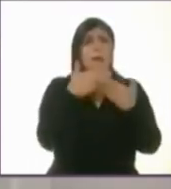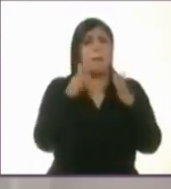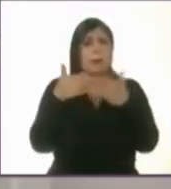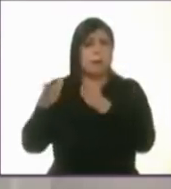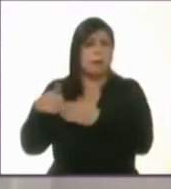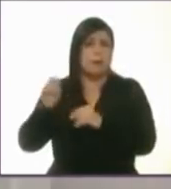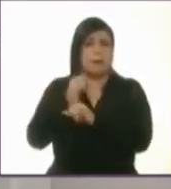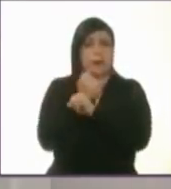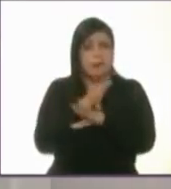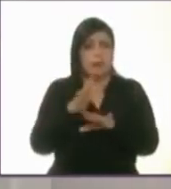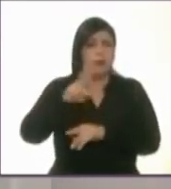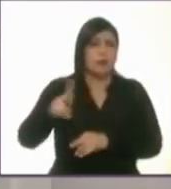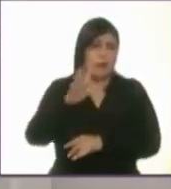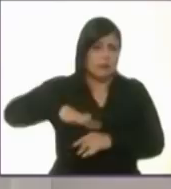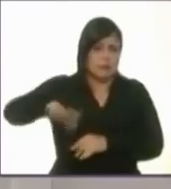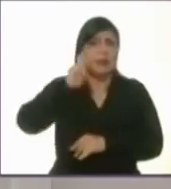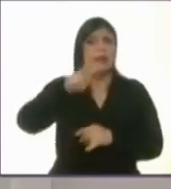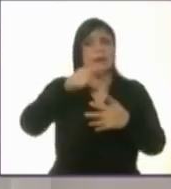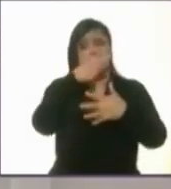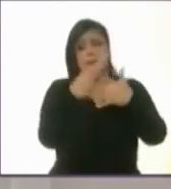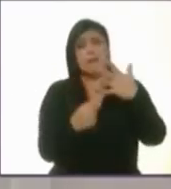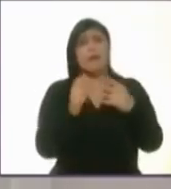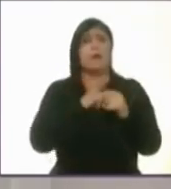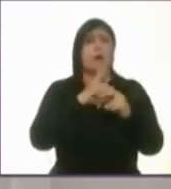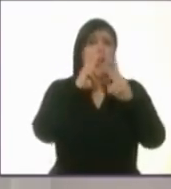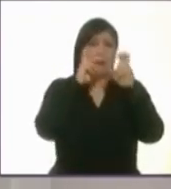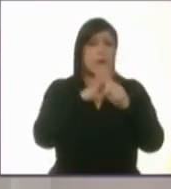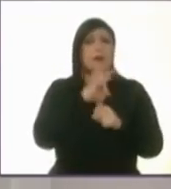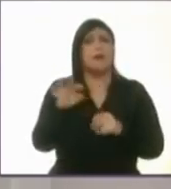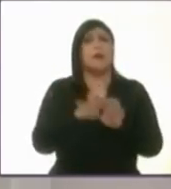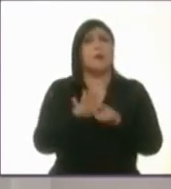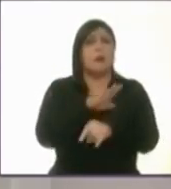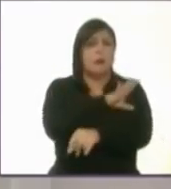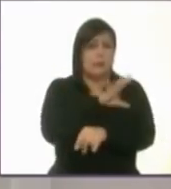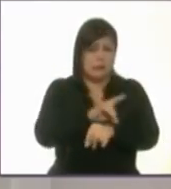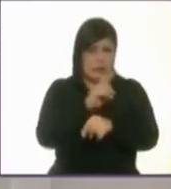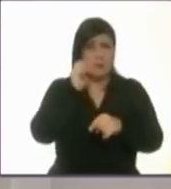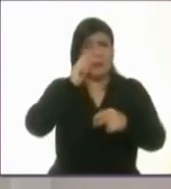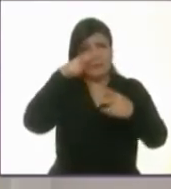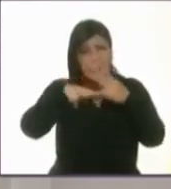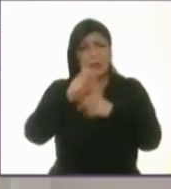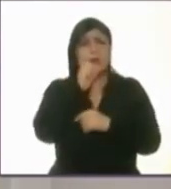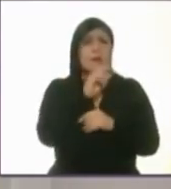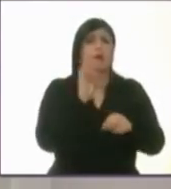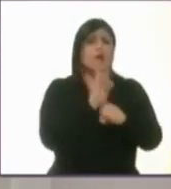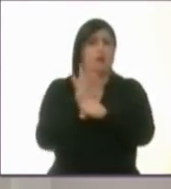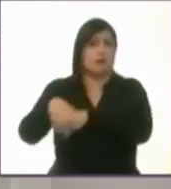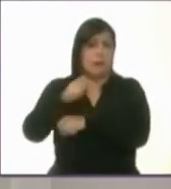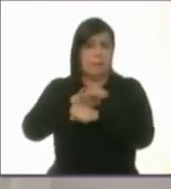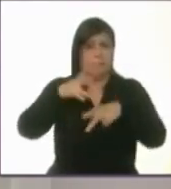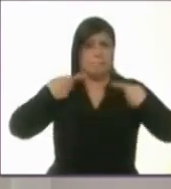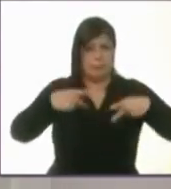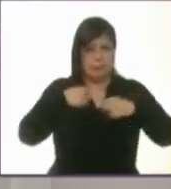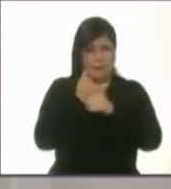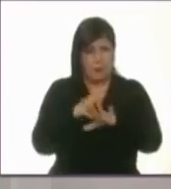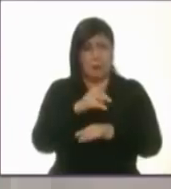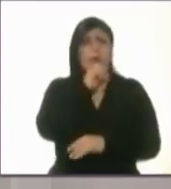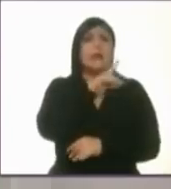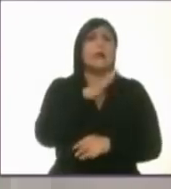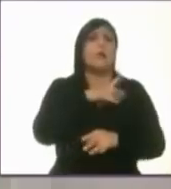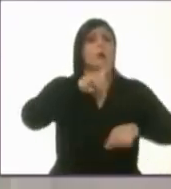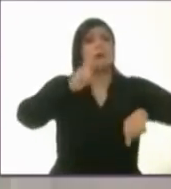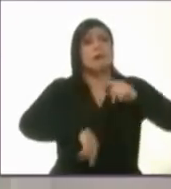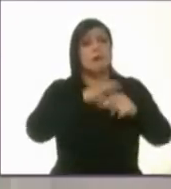pública. Así es, los subtemas sugeridos son transparencia y protección de datos personales, combate a la corrupción e impunidad,